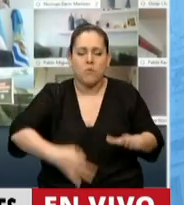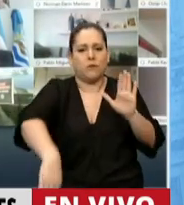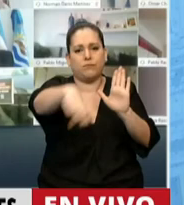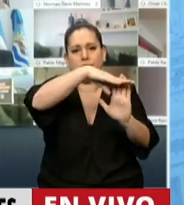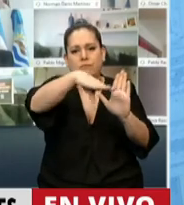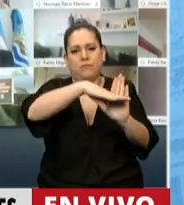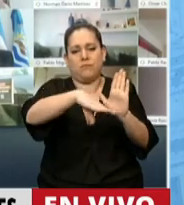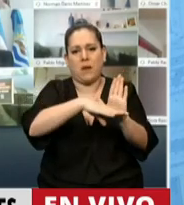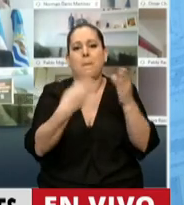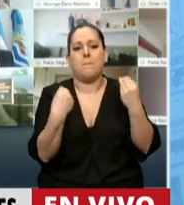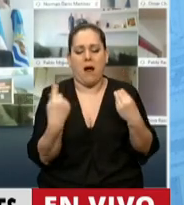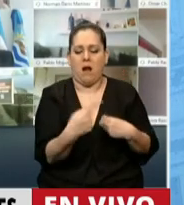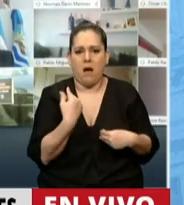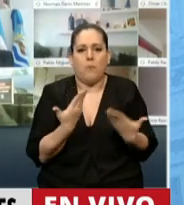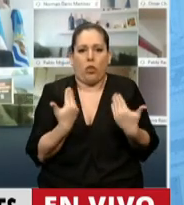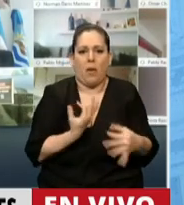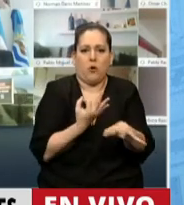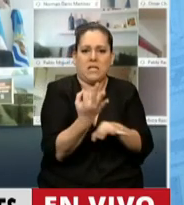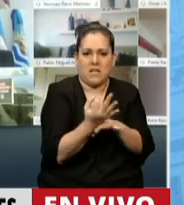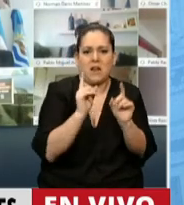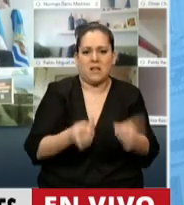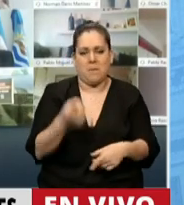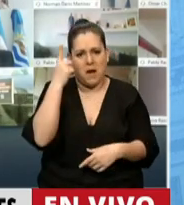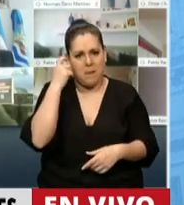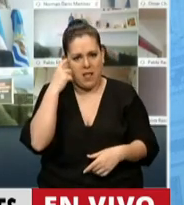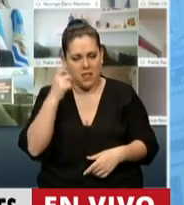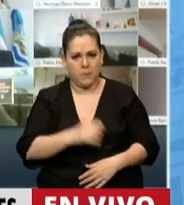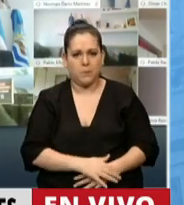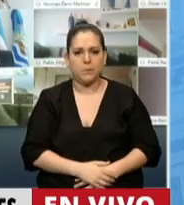podamos enseñar y aprender. Muchas gracias.